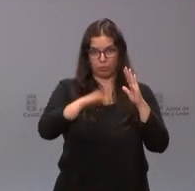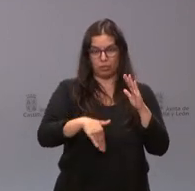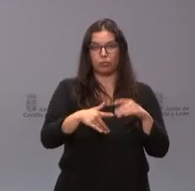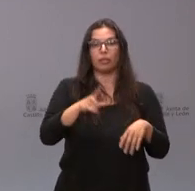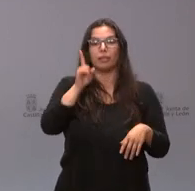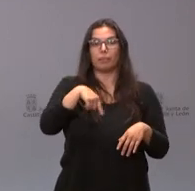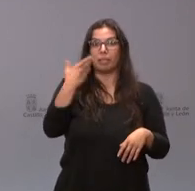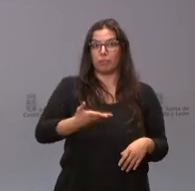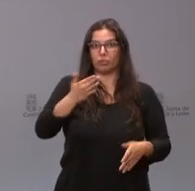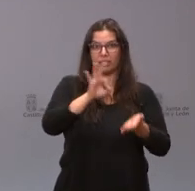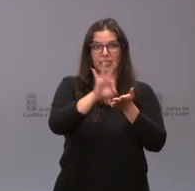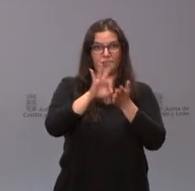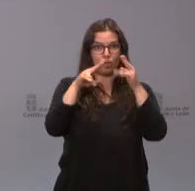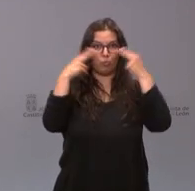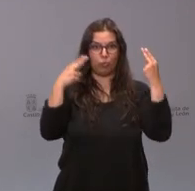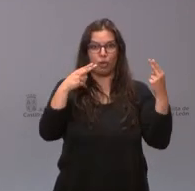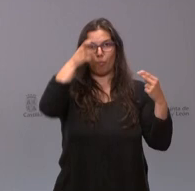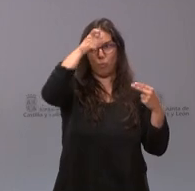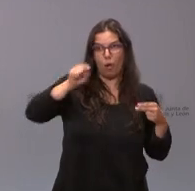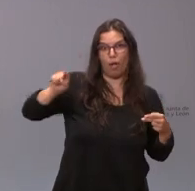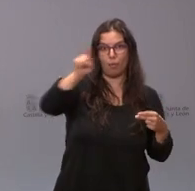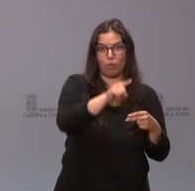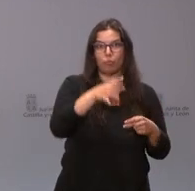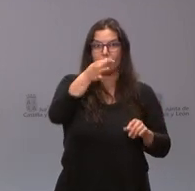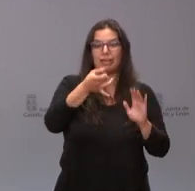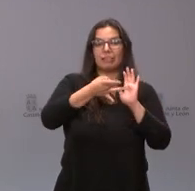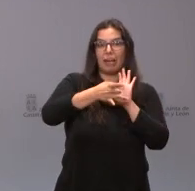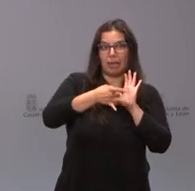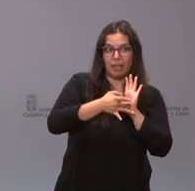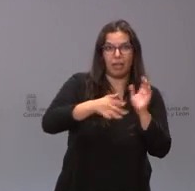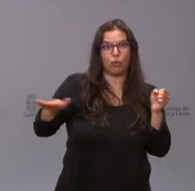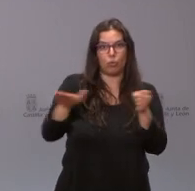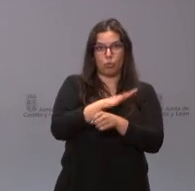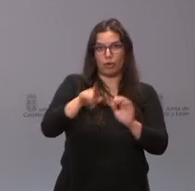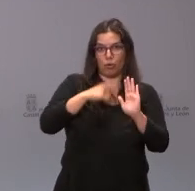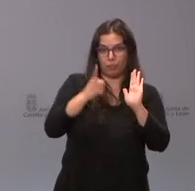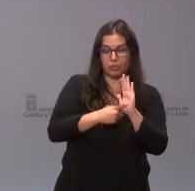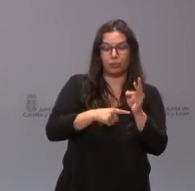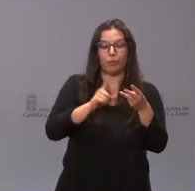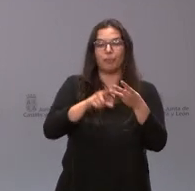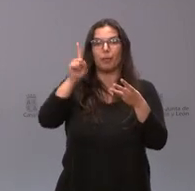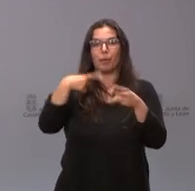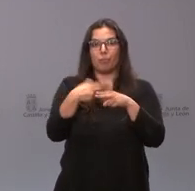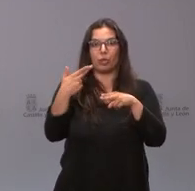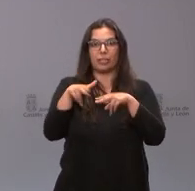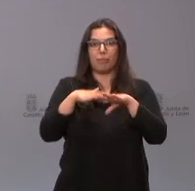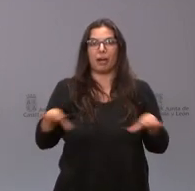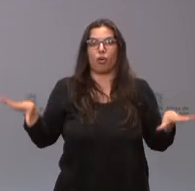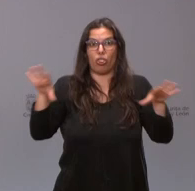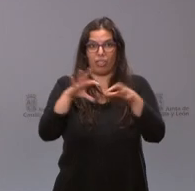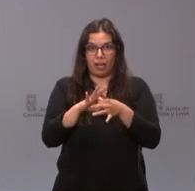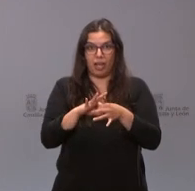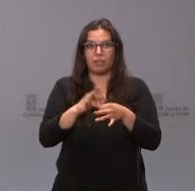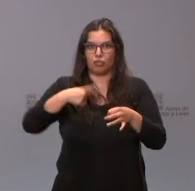y de esa perspectiva que estos servicios públicos sean de calidad y llegue a todo el ámbito del territorio las políticas de conciliación en las que estamos